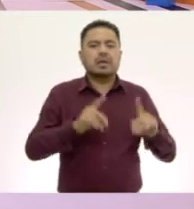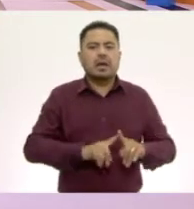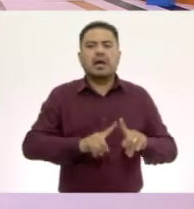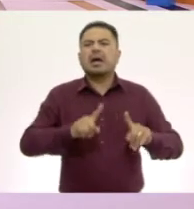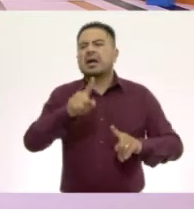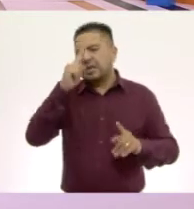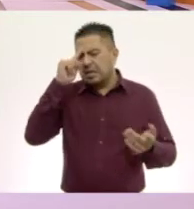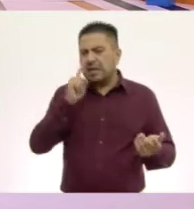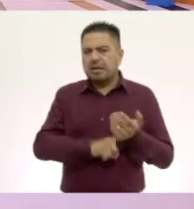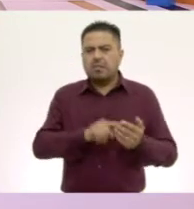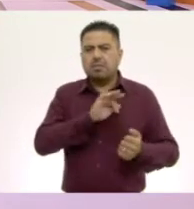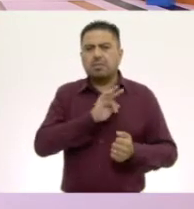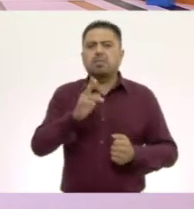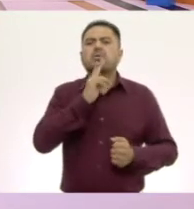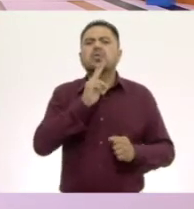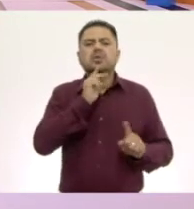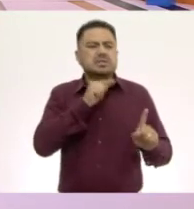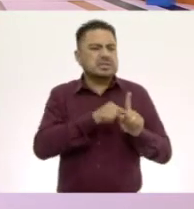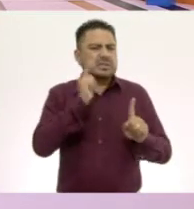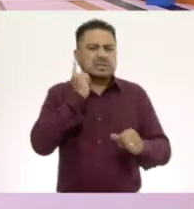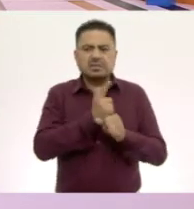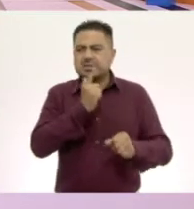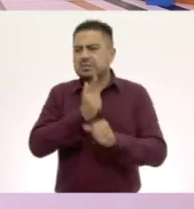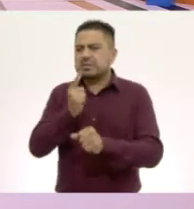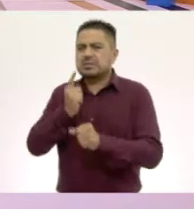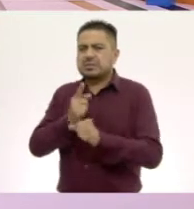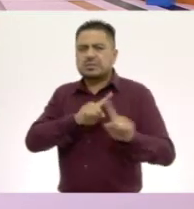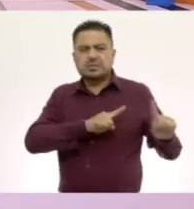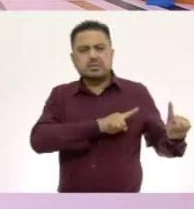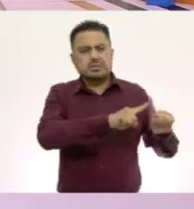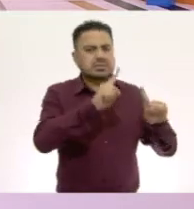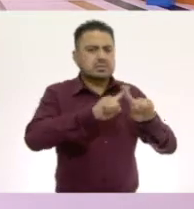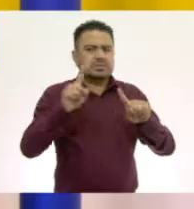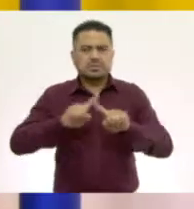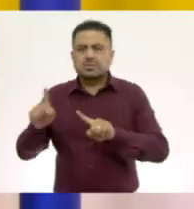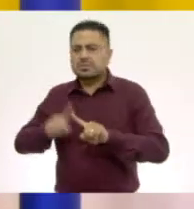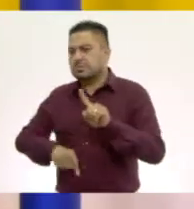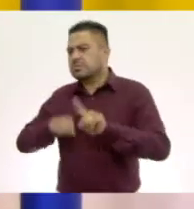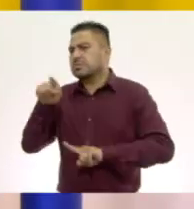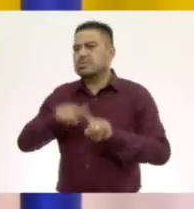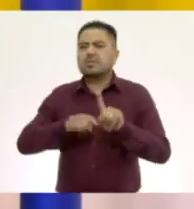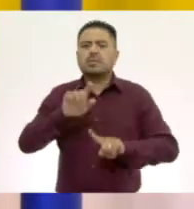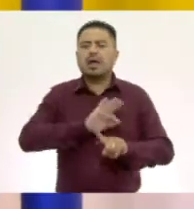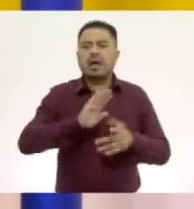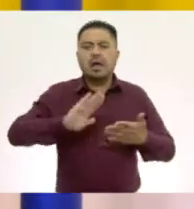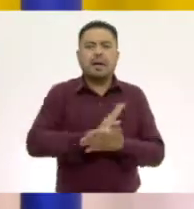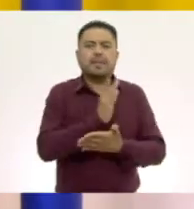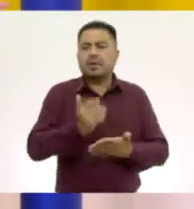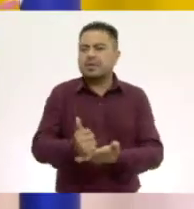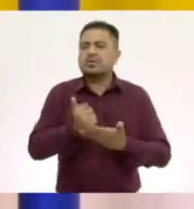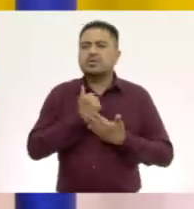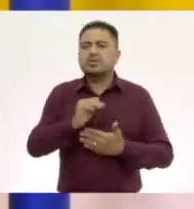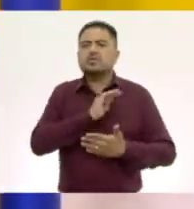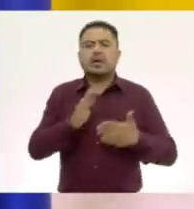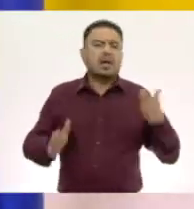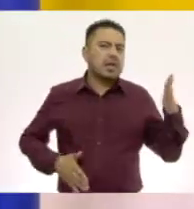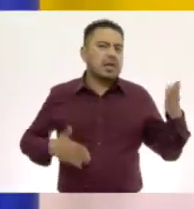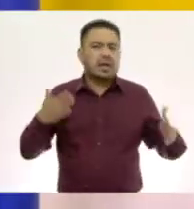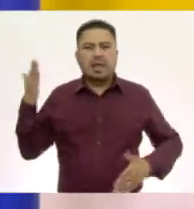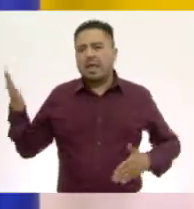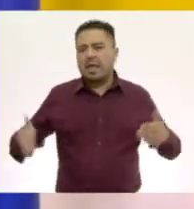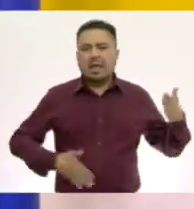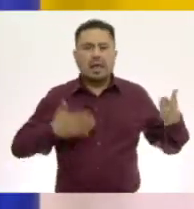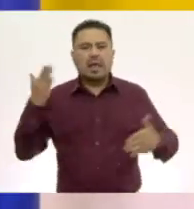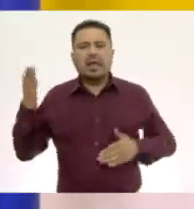¿para qué crees que nos pueda servir identificar diferentes temperaturas? Bueno, además de que nos puede ayudar a disfrutar, por ejemplo, de